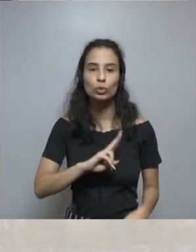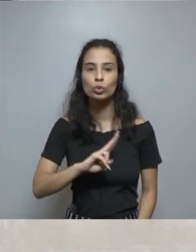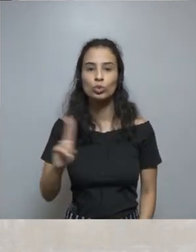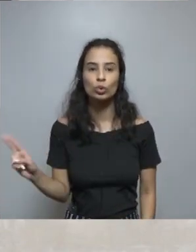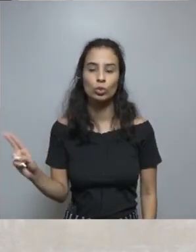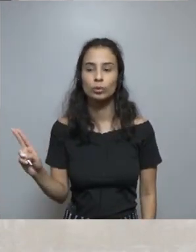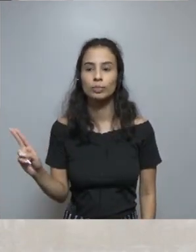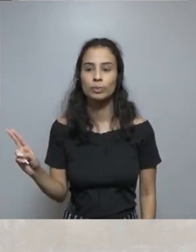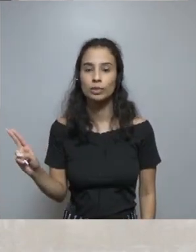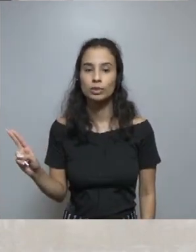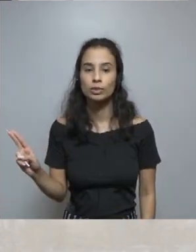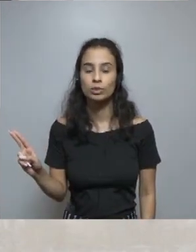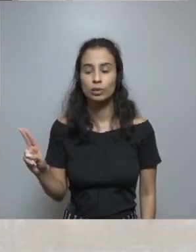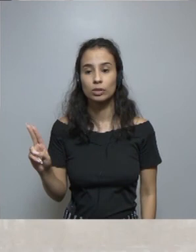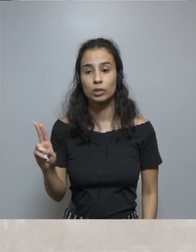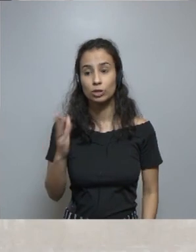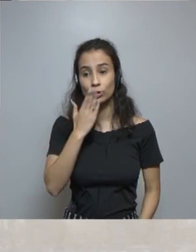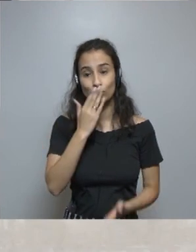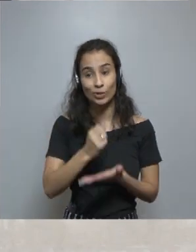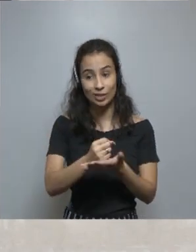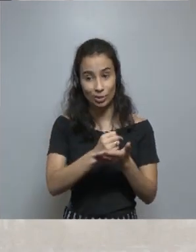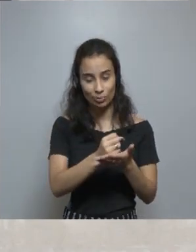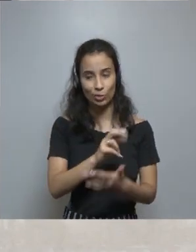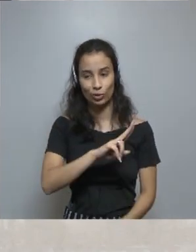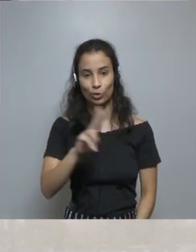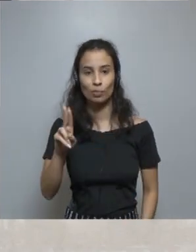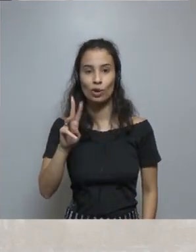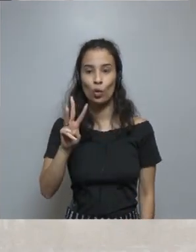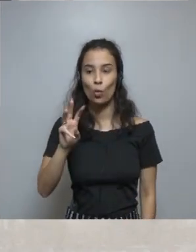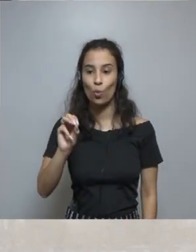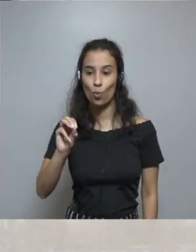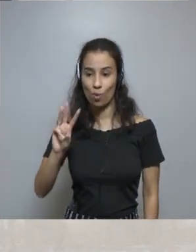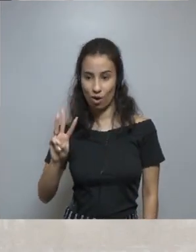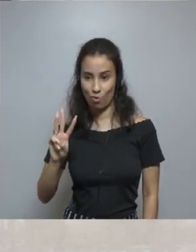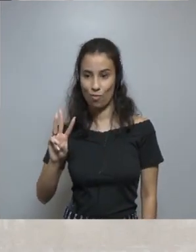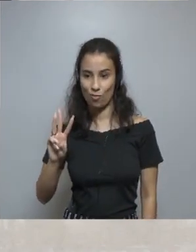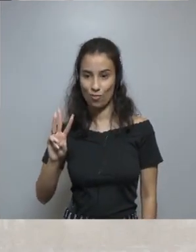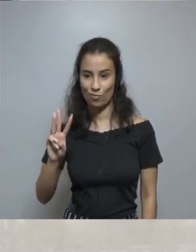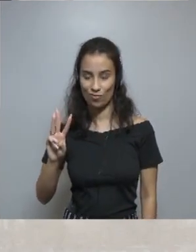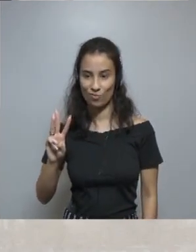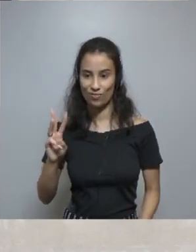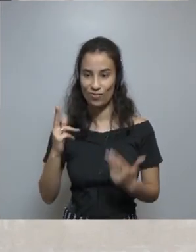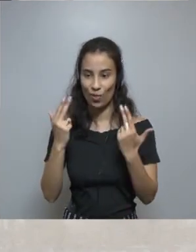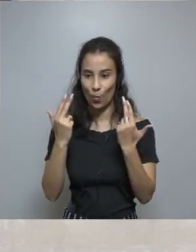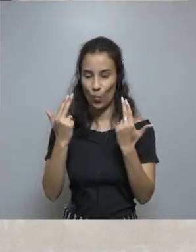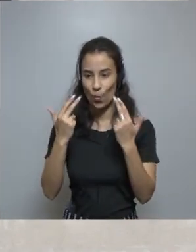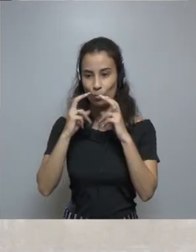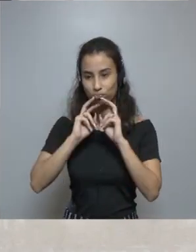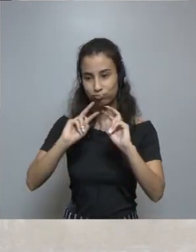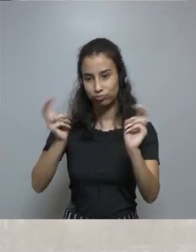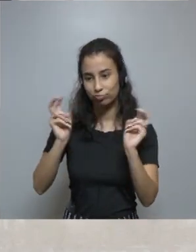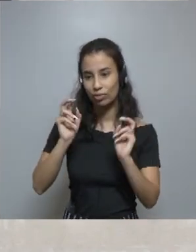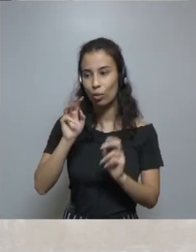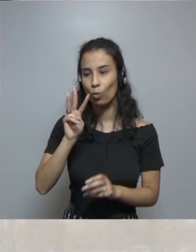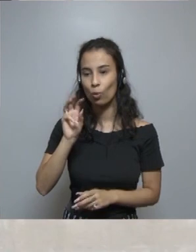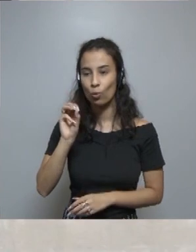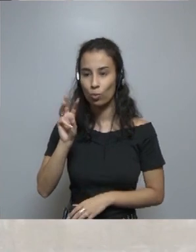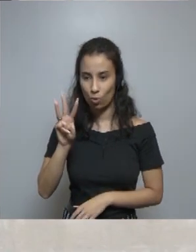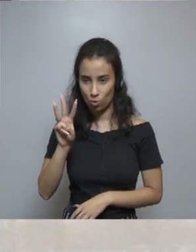o este tipo de atención que nosotros le llamamos de WOW, la onomatopeia de inglés,